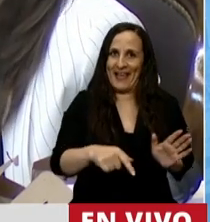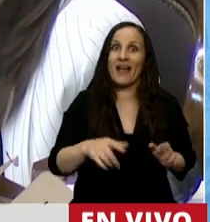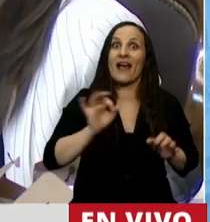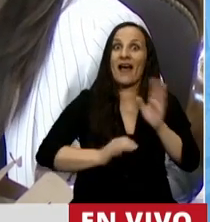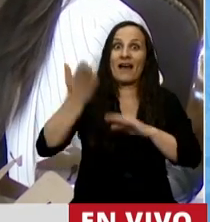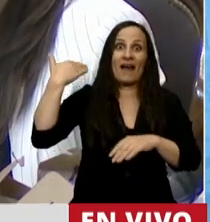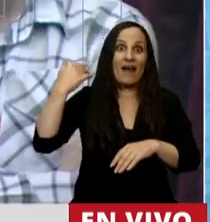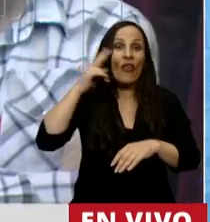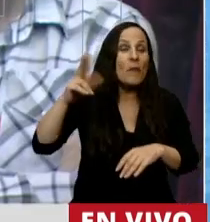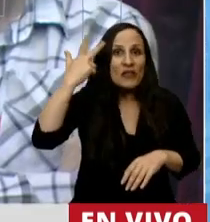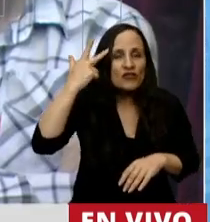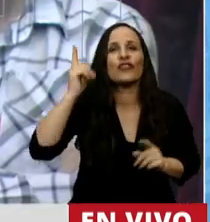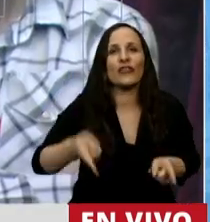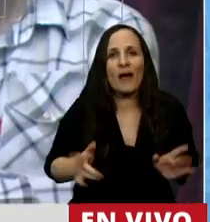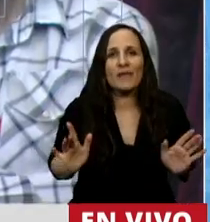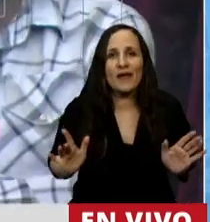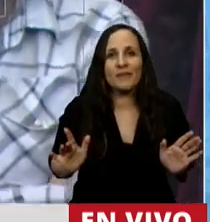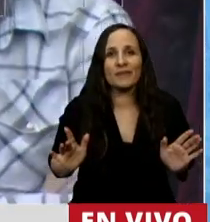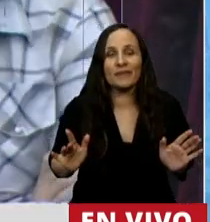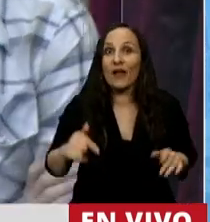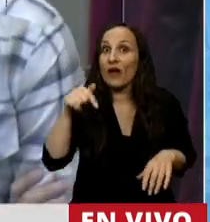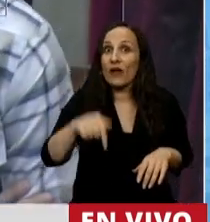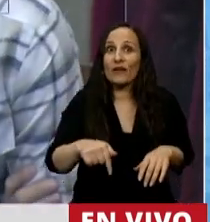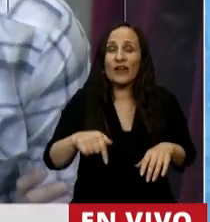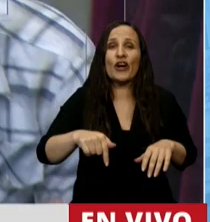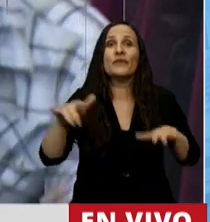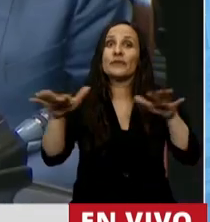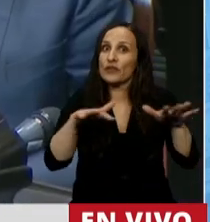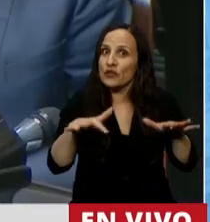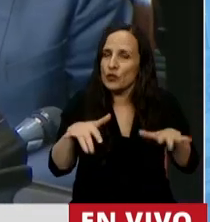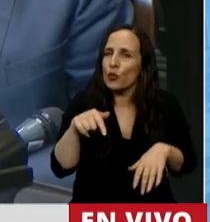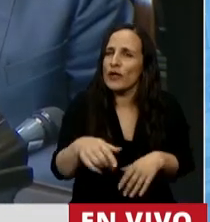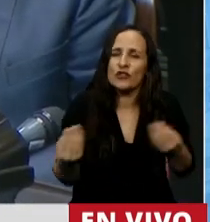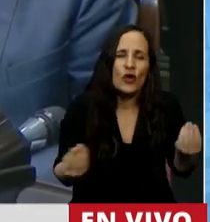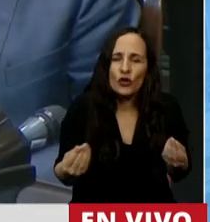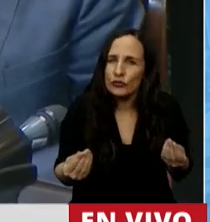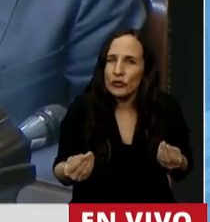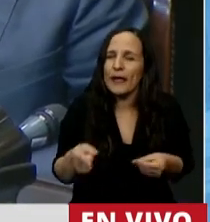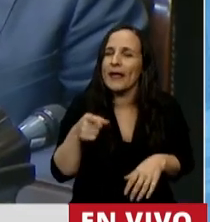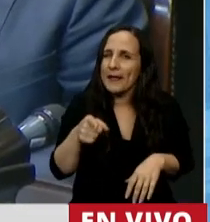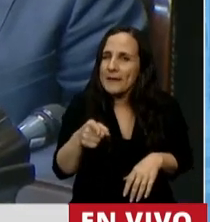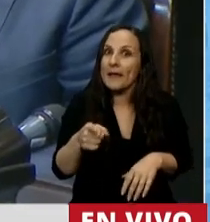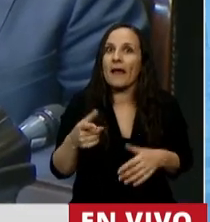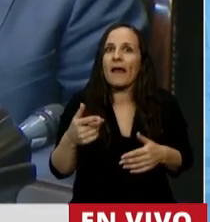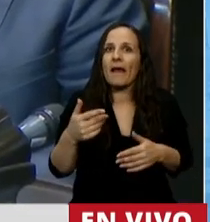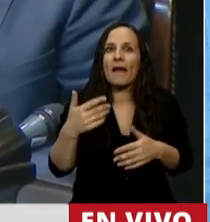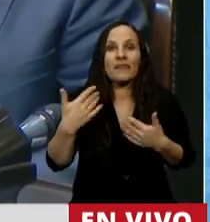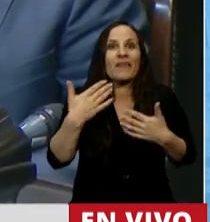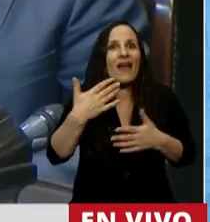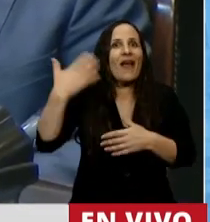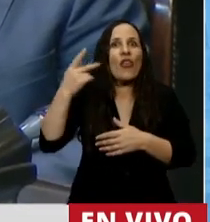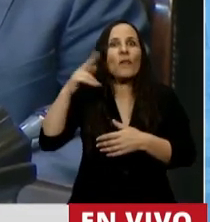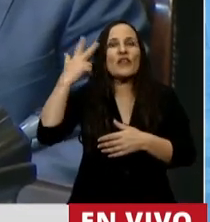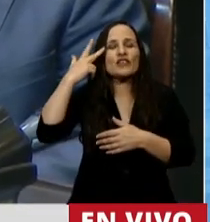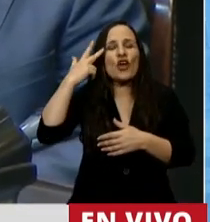y hoy no tendríamos este presente si no hubiéramos construido el futuro en el 2018.